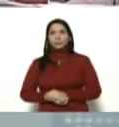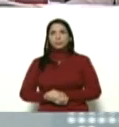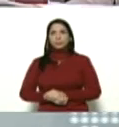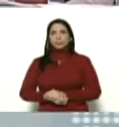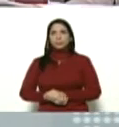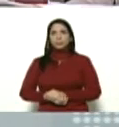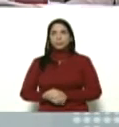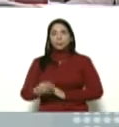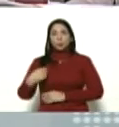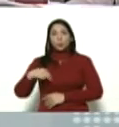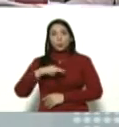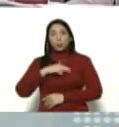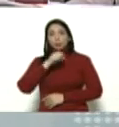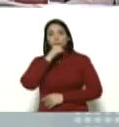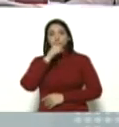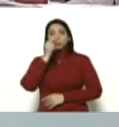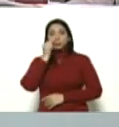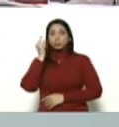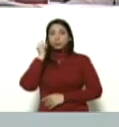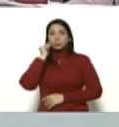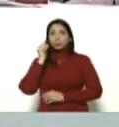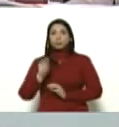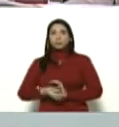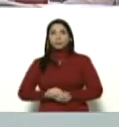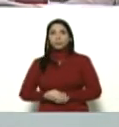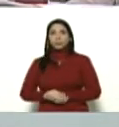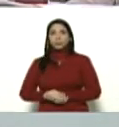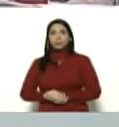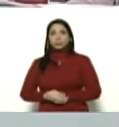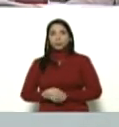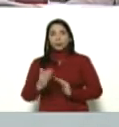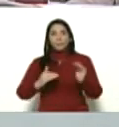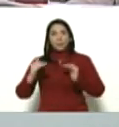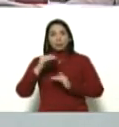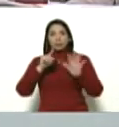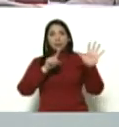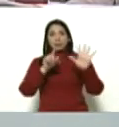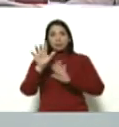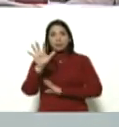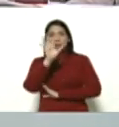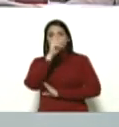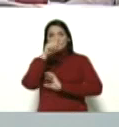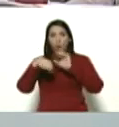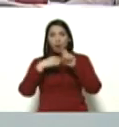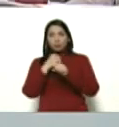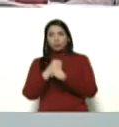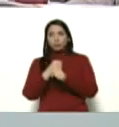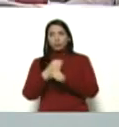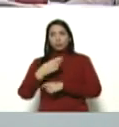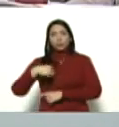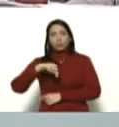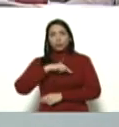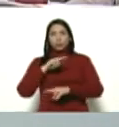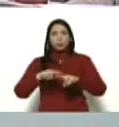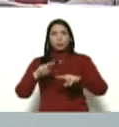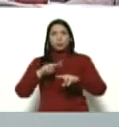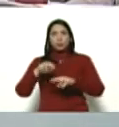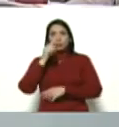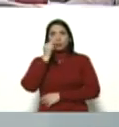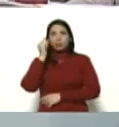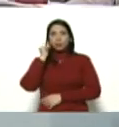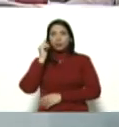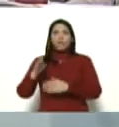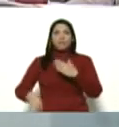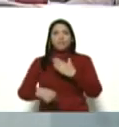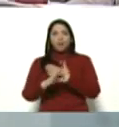nuestros adultos mayores, mayores de 65 años, y nuestros niños y niñas van